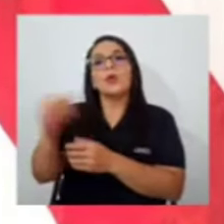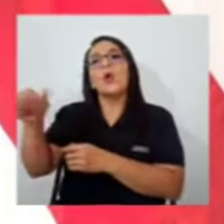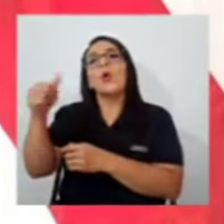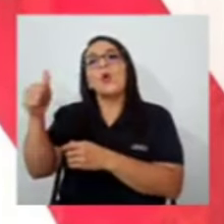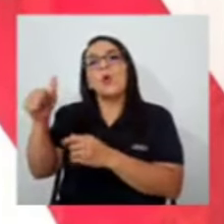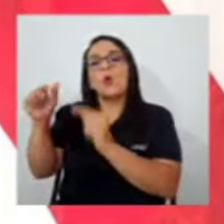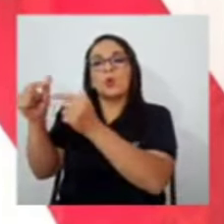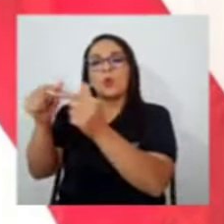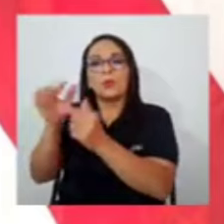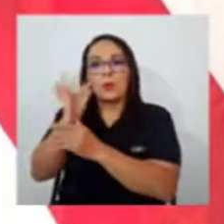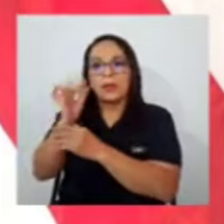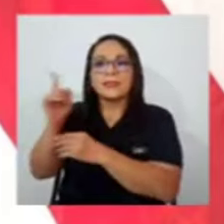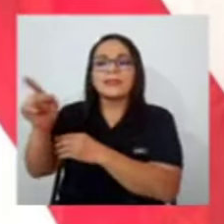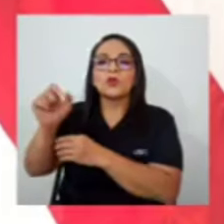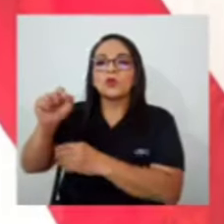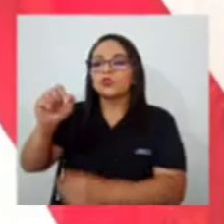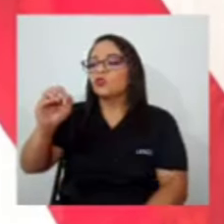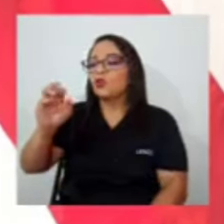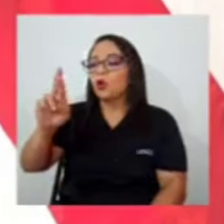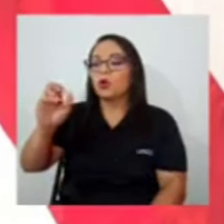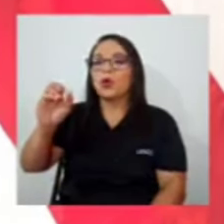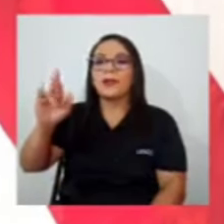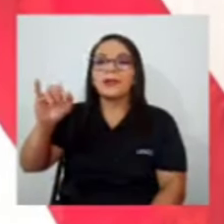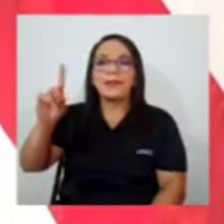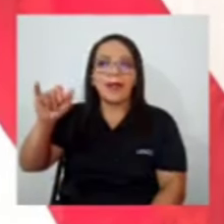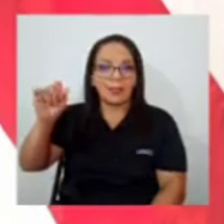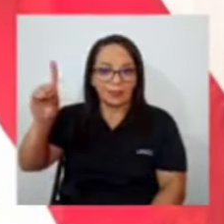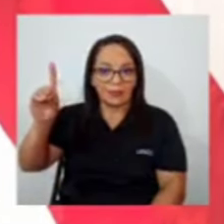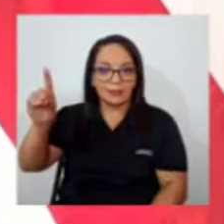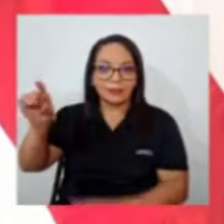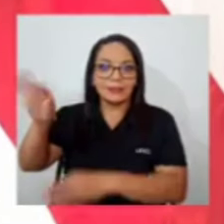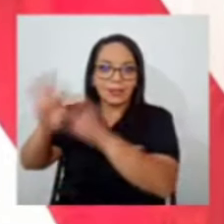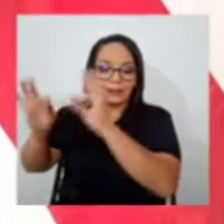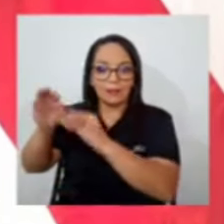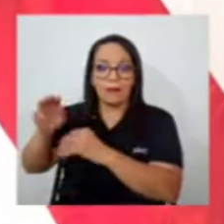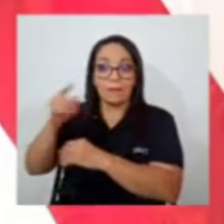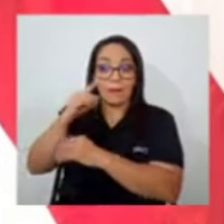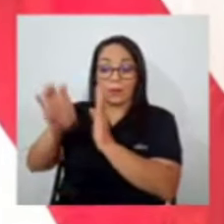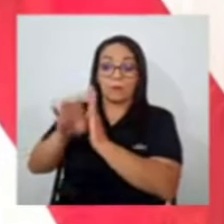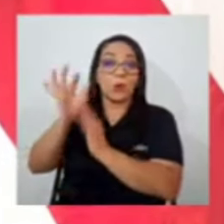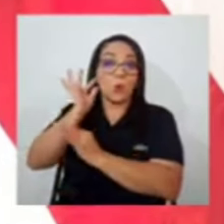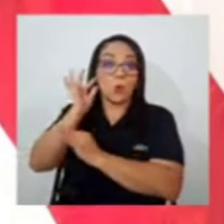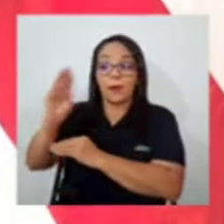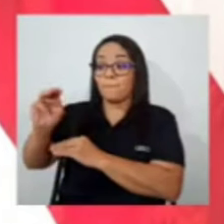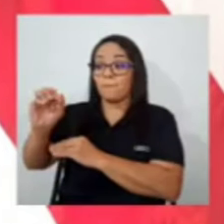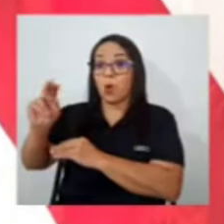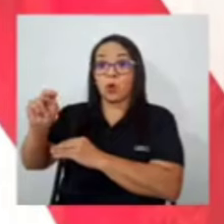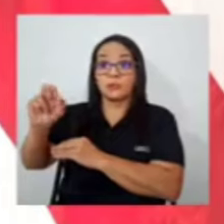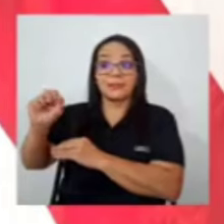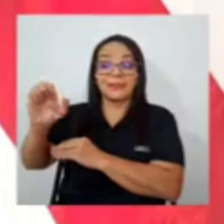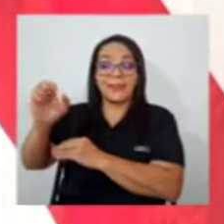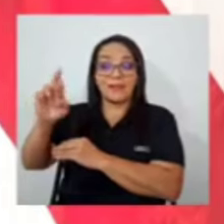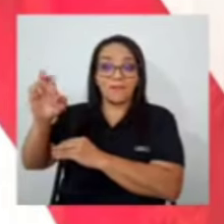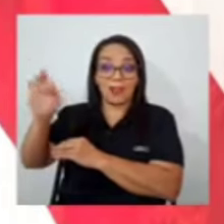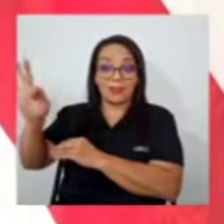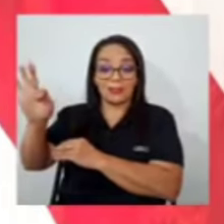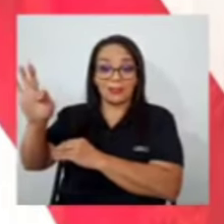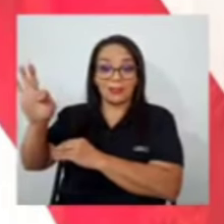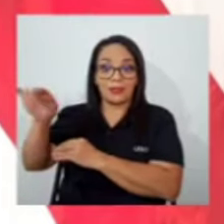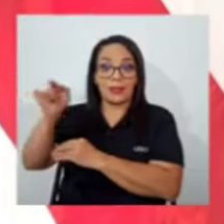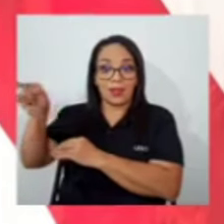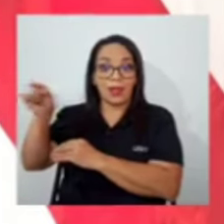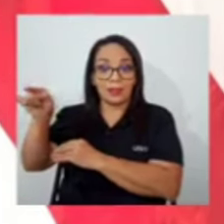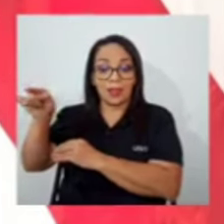sororidad selectiva. Monserrat Ruiz, que usted la menciona, le decía a doña Pilar en la Asamblea